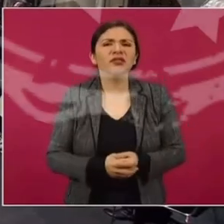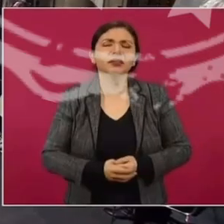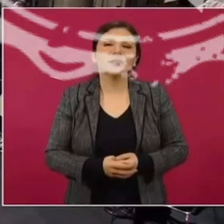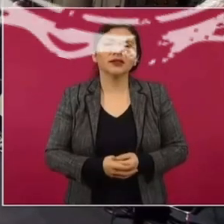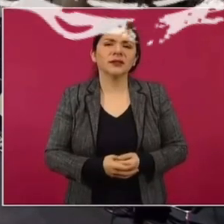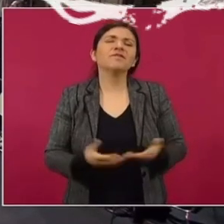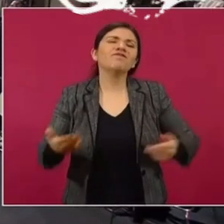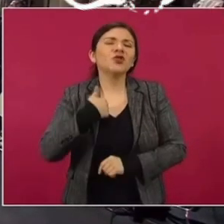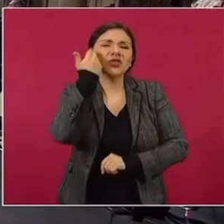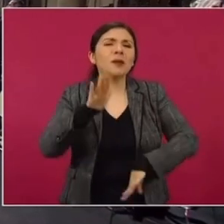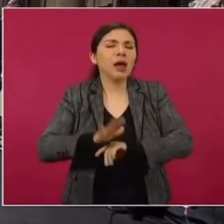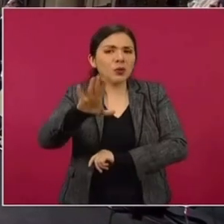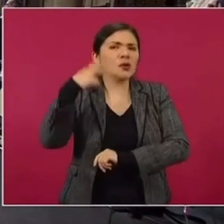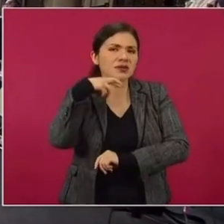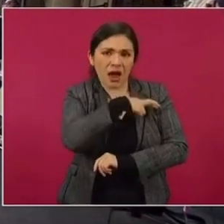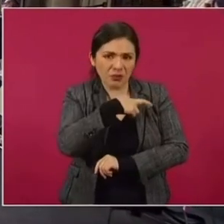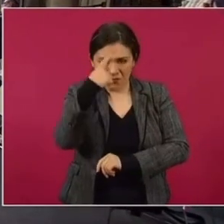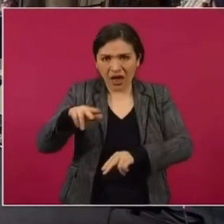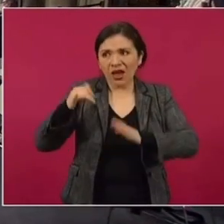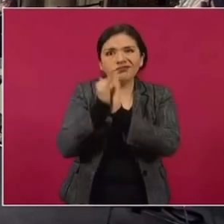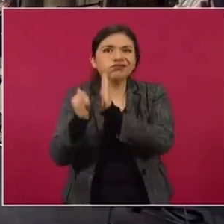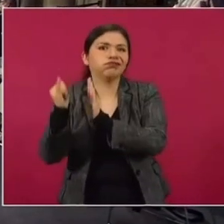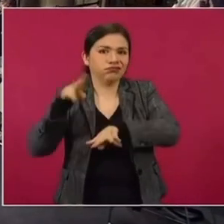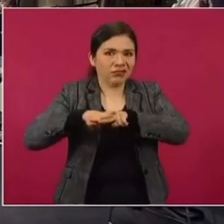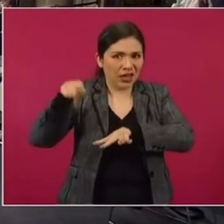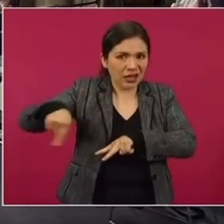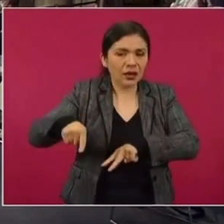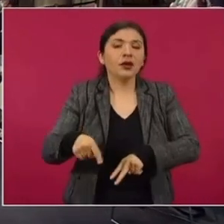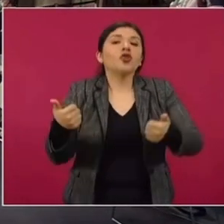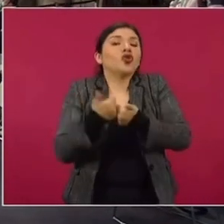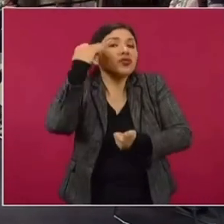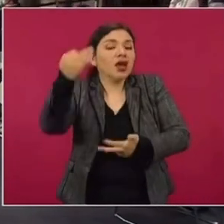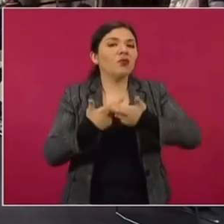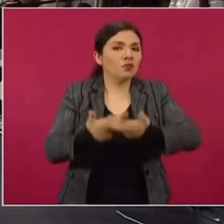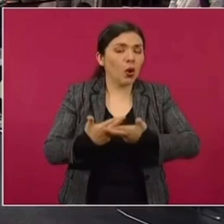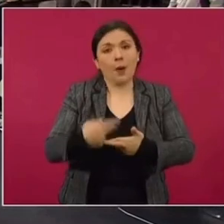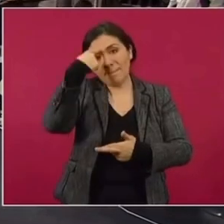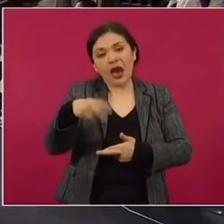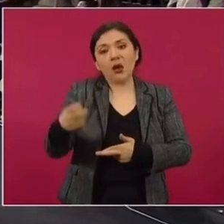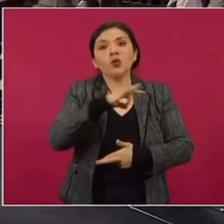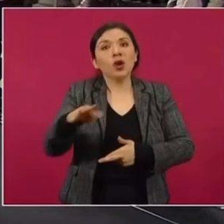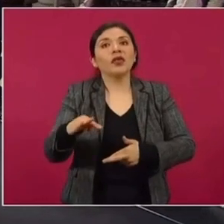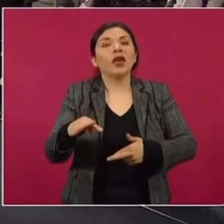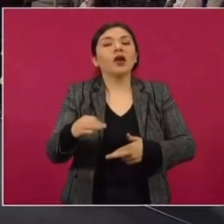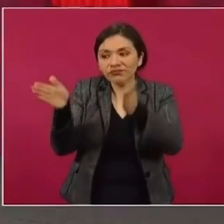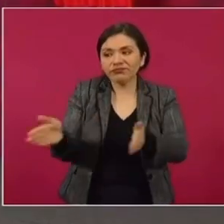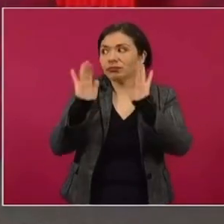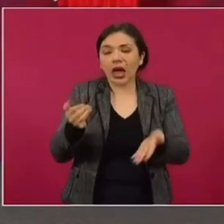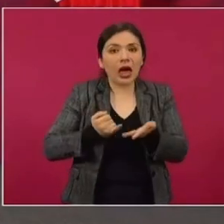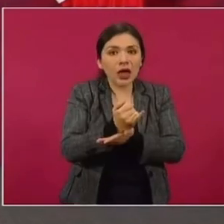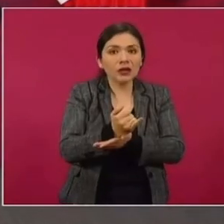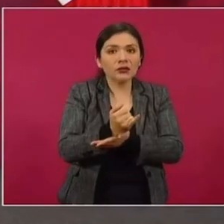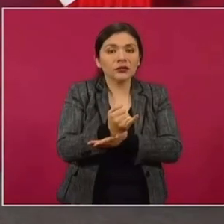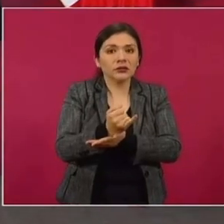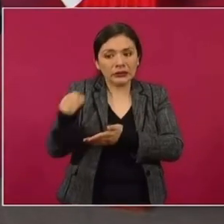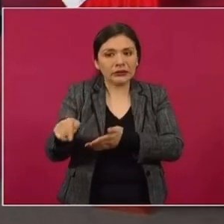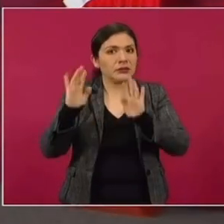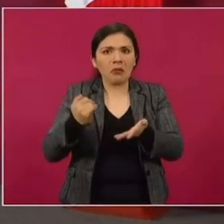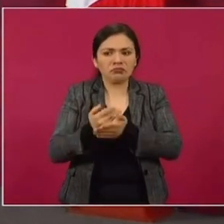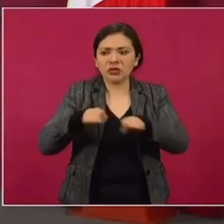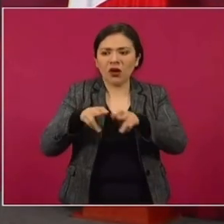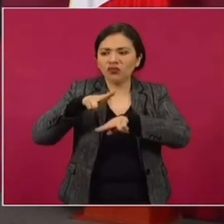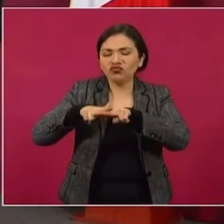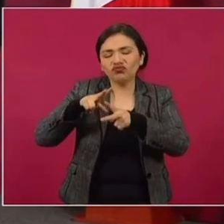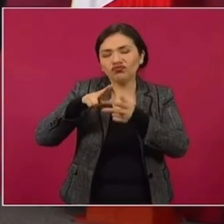Lo que queremos es avanzar y terminar la obra y tener tiempo para operar el tren, dejarlo operando.